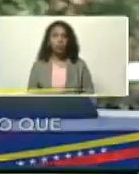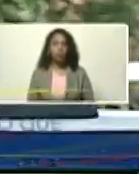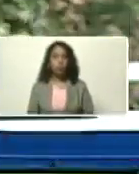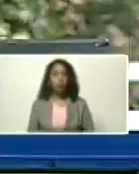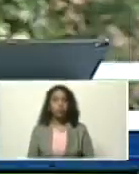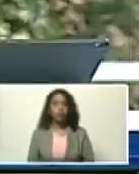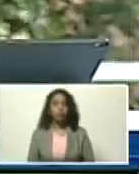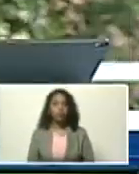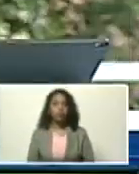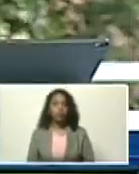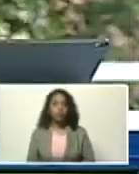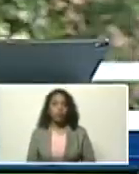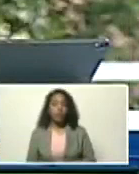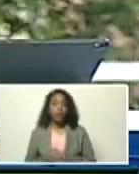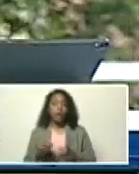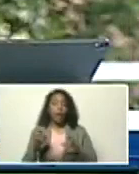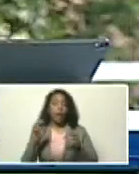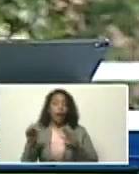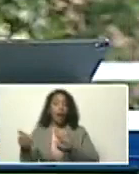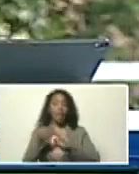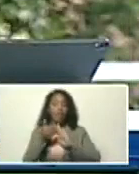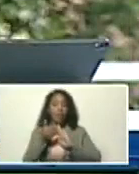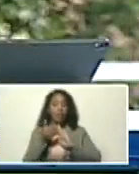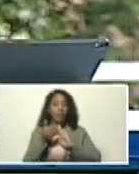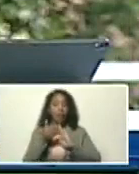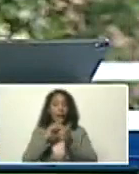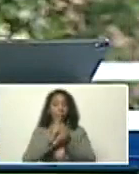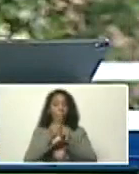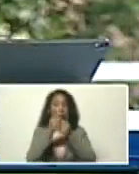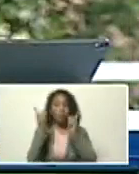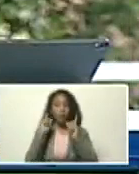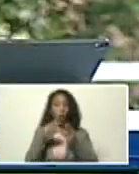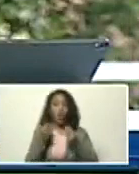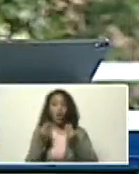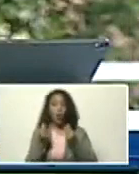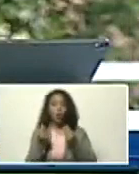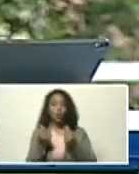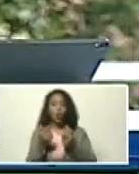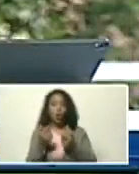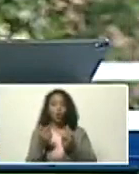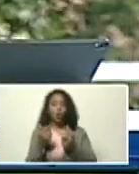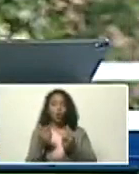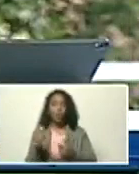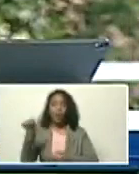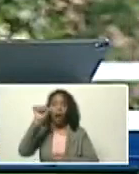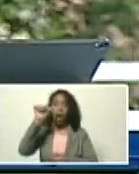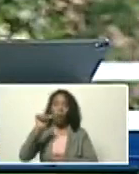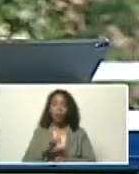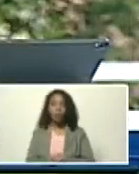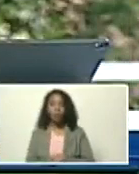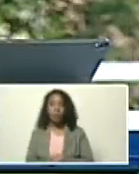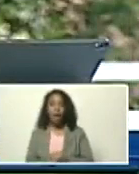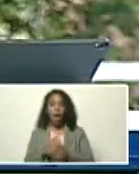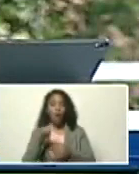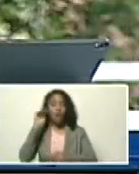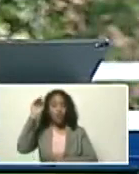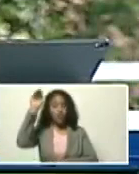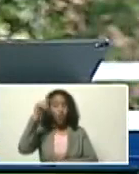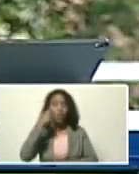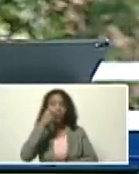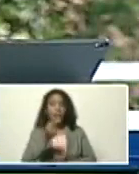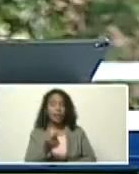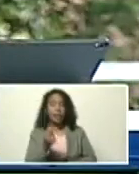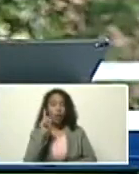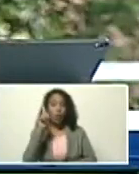efecto, del cambio climático, sobre los recursos, hídricos, los recursos del agua, escenarios futuros, indican,